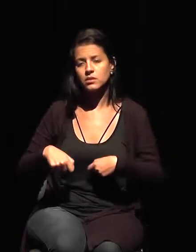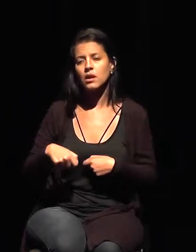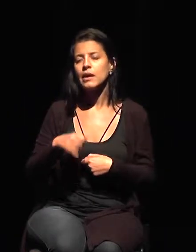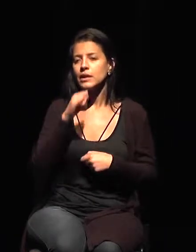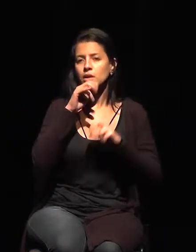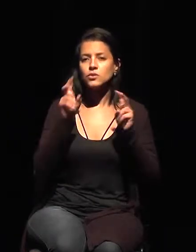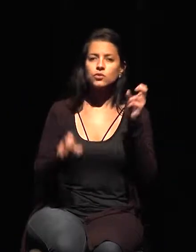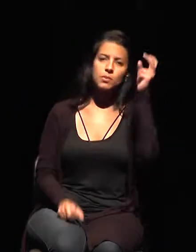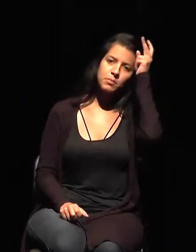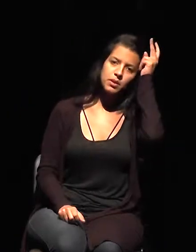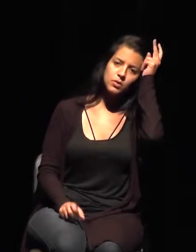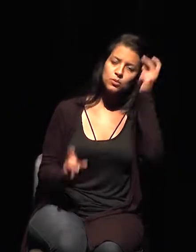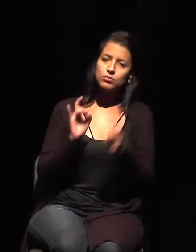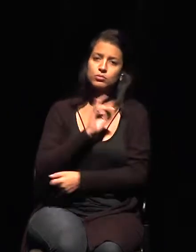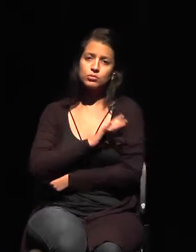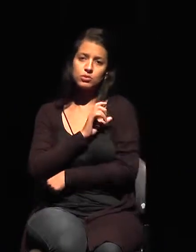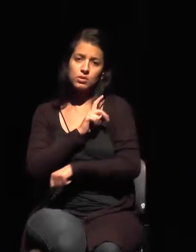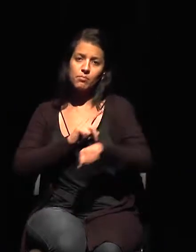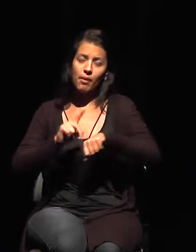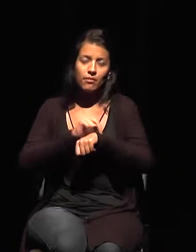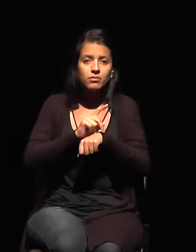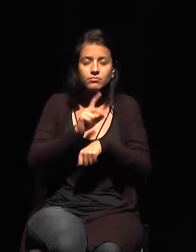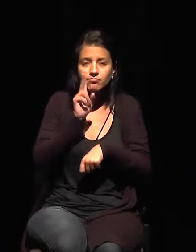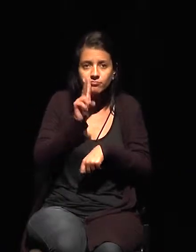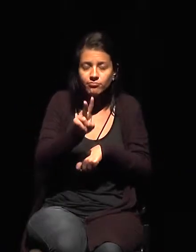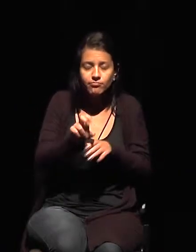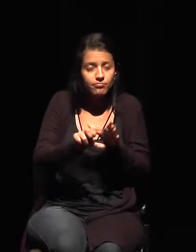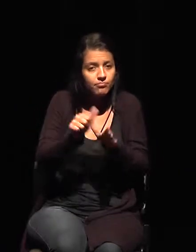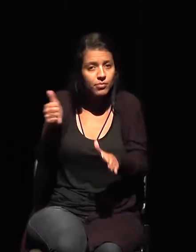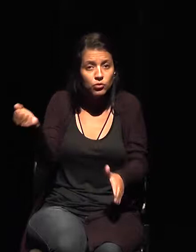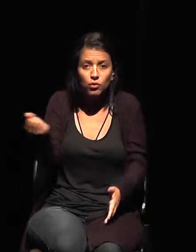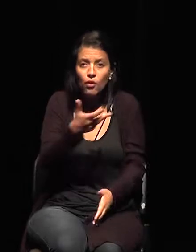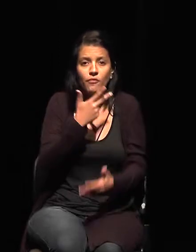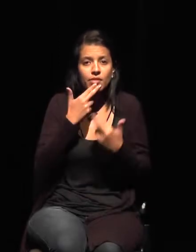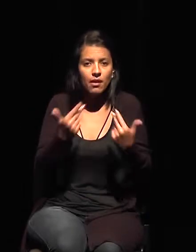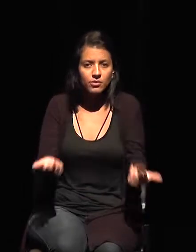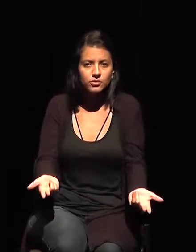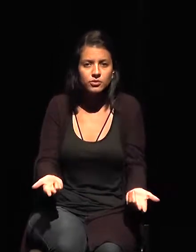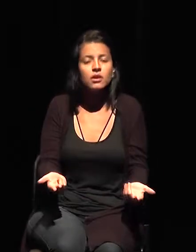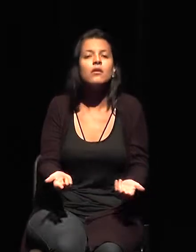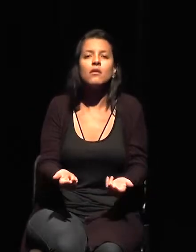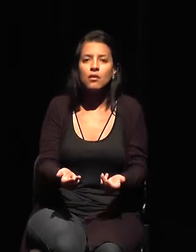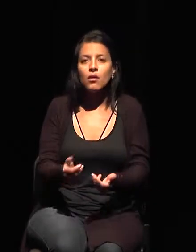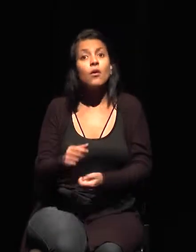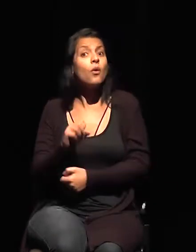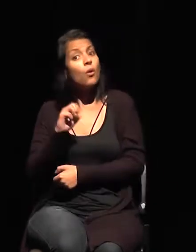novedad o parte de la información no es de fácil acceso.